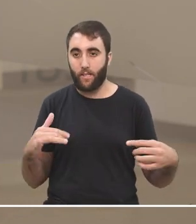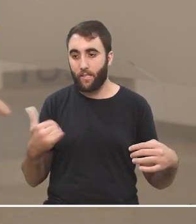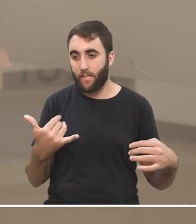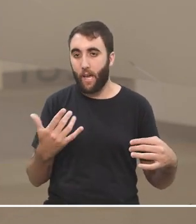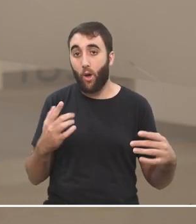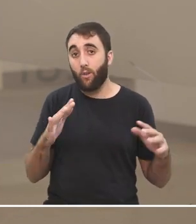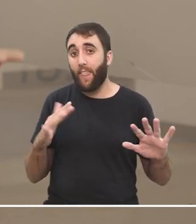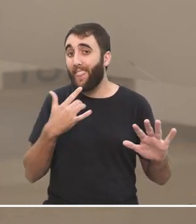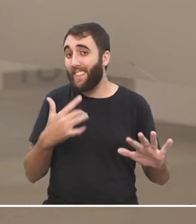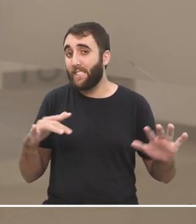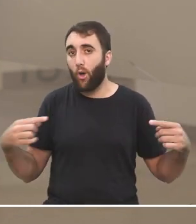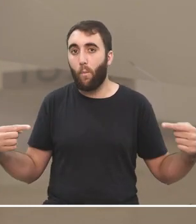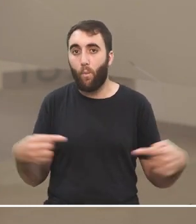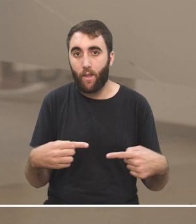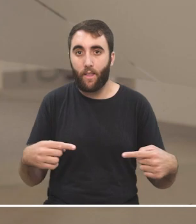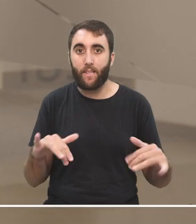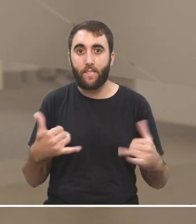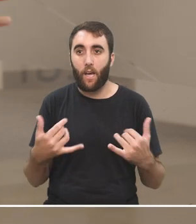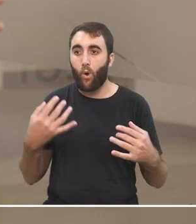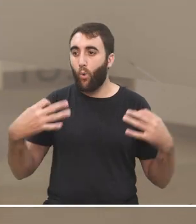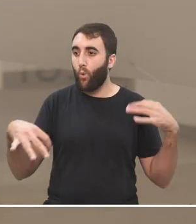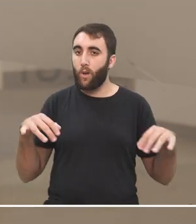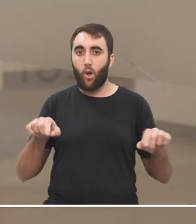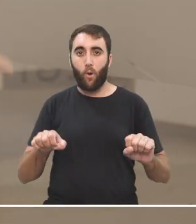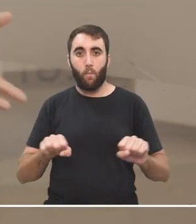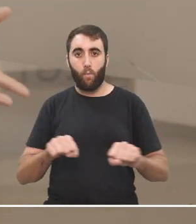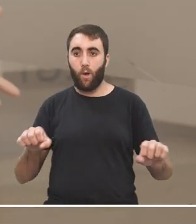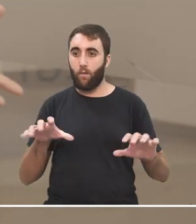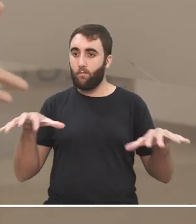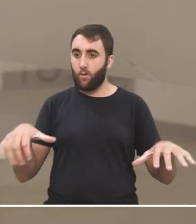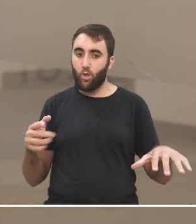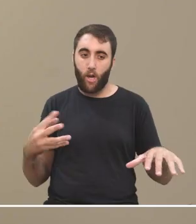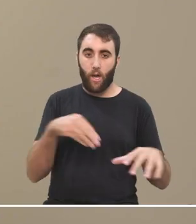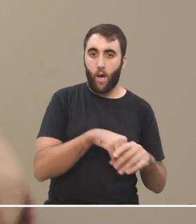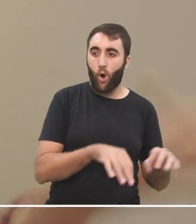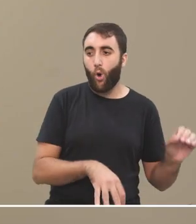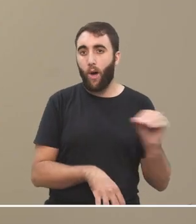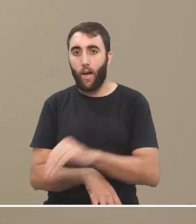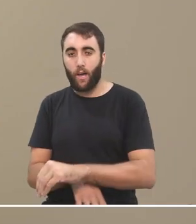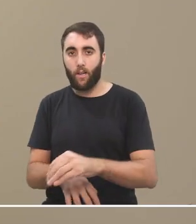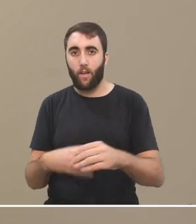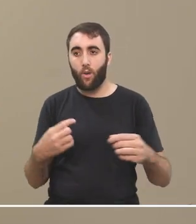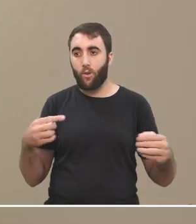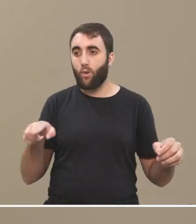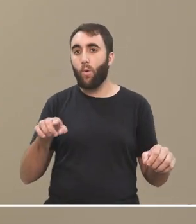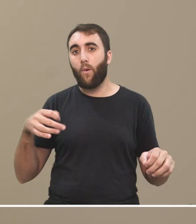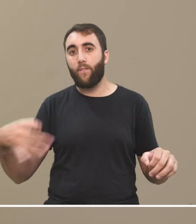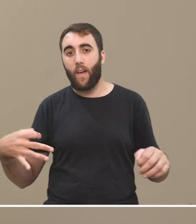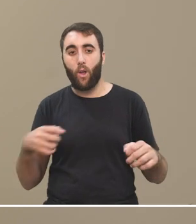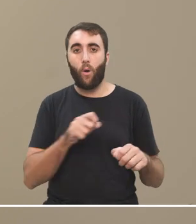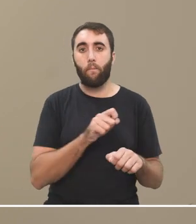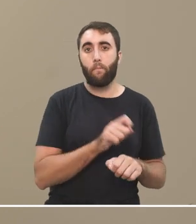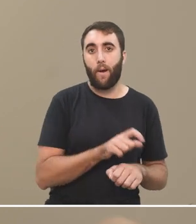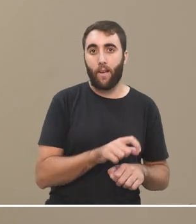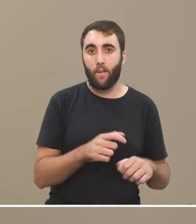supuestamente opuestos y mutuamente excluyentes y como si fueran los únicos posibles o se está de un lado o se está del otro o se está del lado del bien o se está del lado